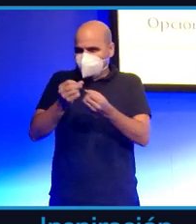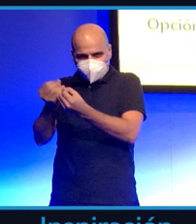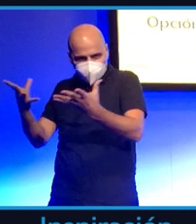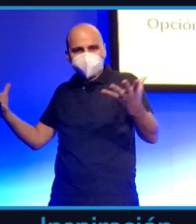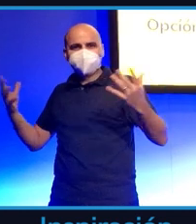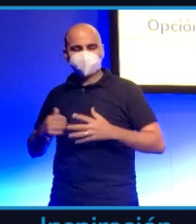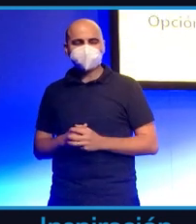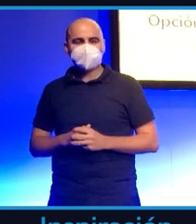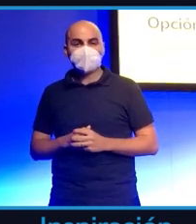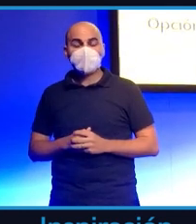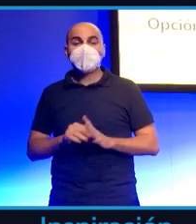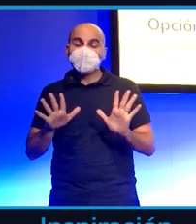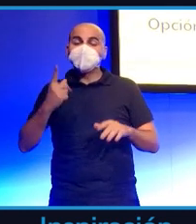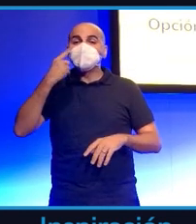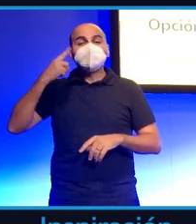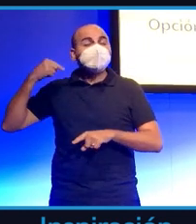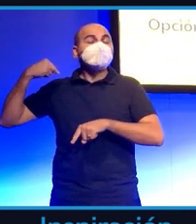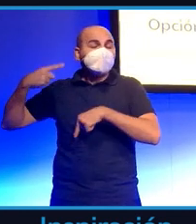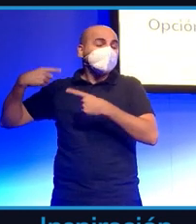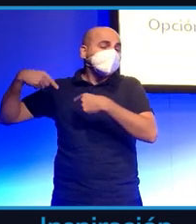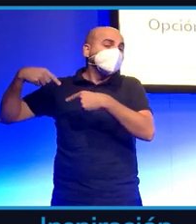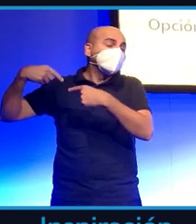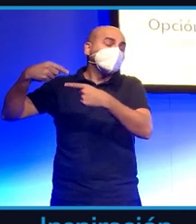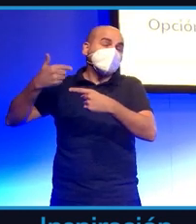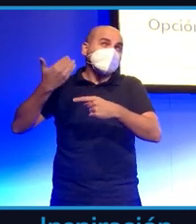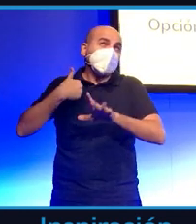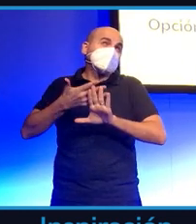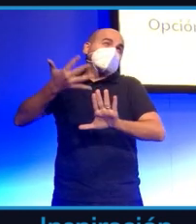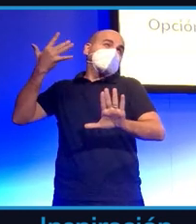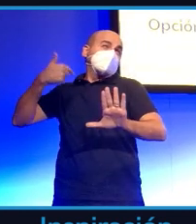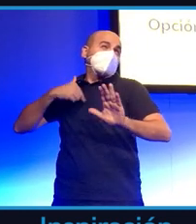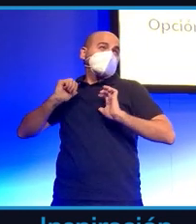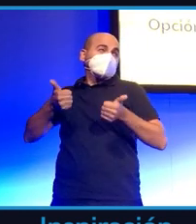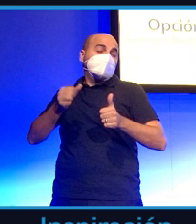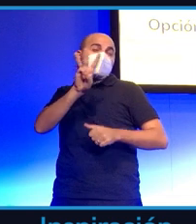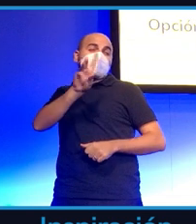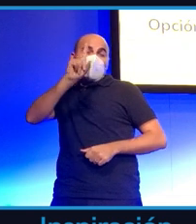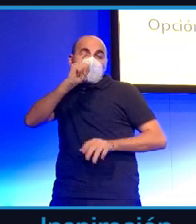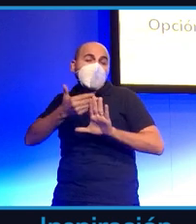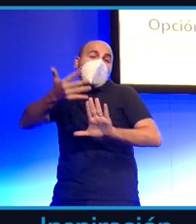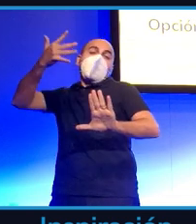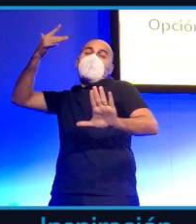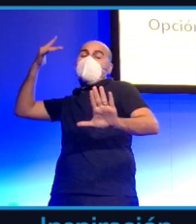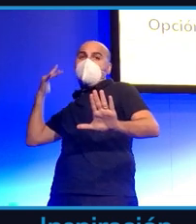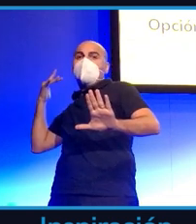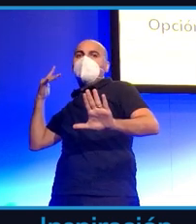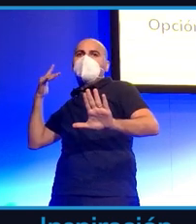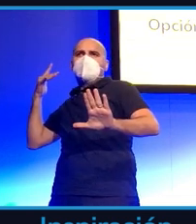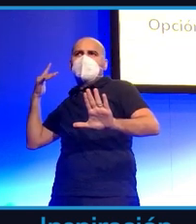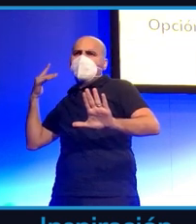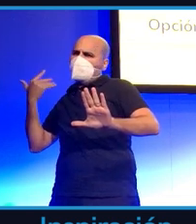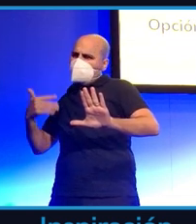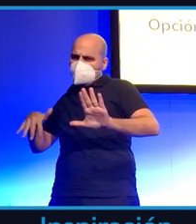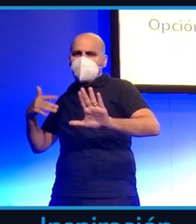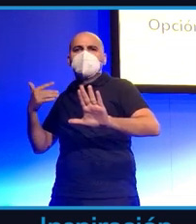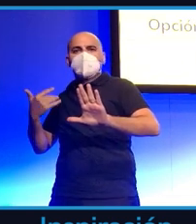Tradicionalmente, ya cuando yo empecé, hace 31 años, ha habido más oferta que demanda